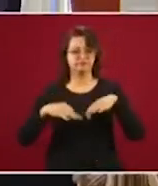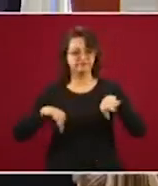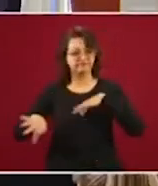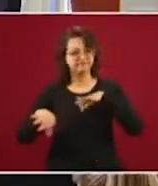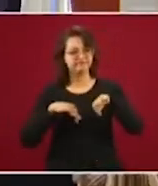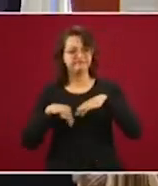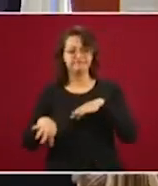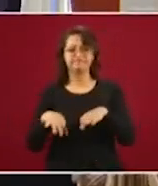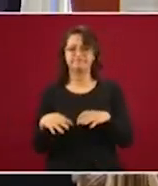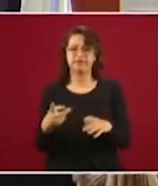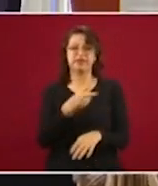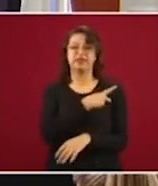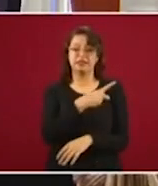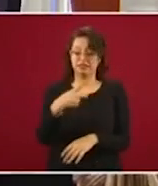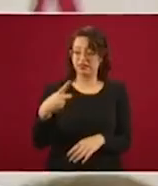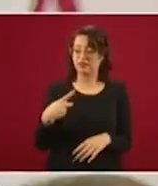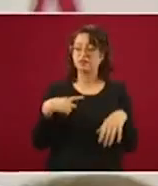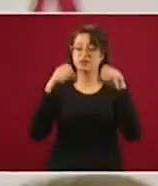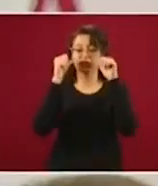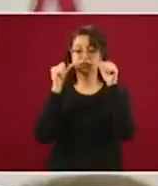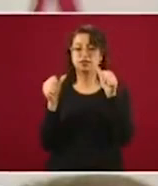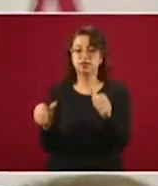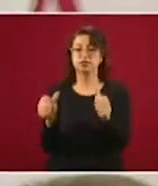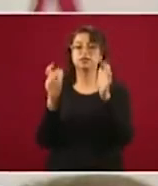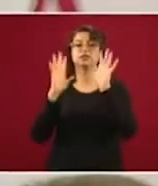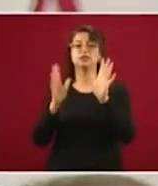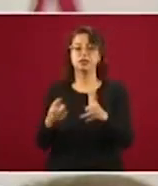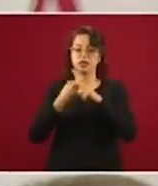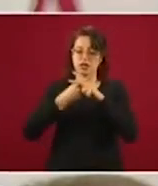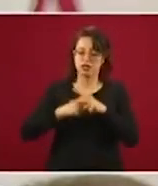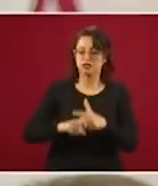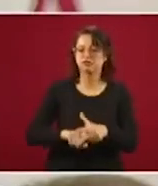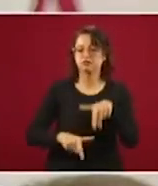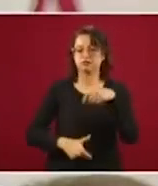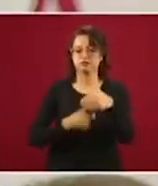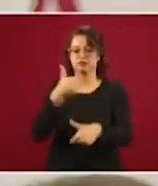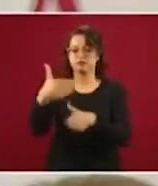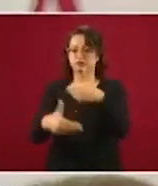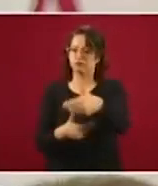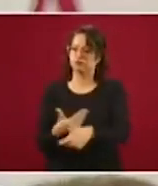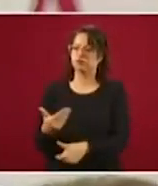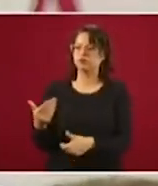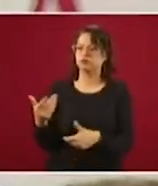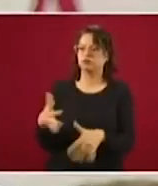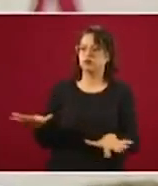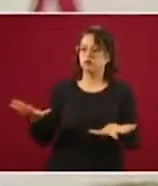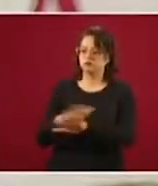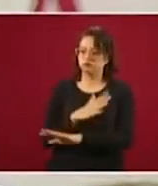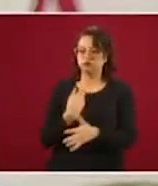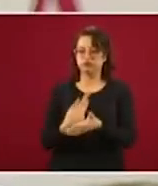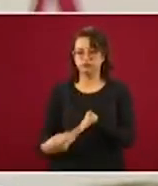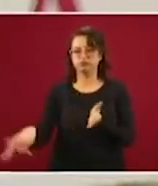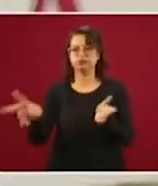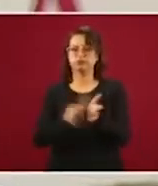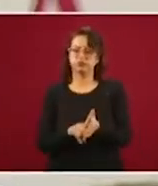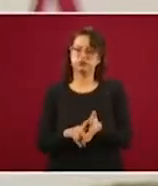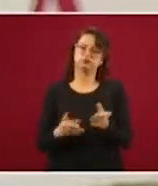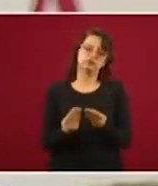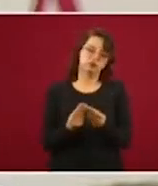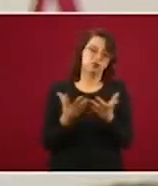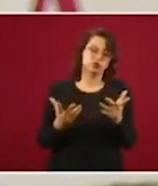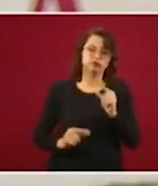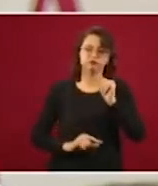no podemos posponerlo y hemos empezado ya con este proceso de basificación. Obviamente tiene que ir en etapas,